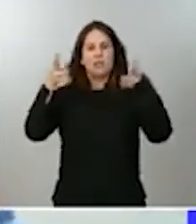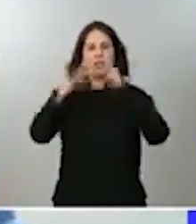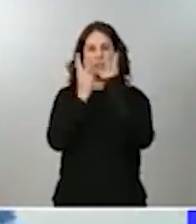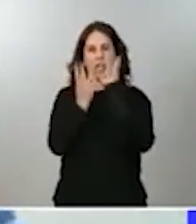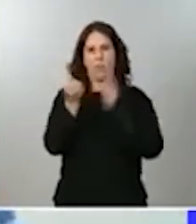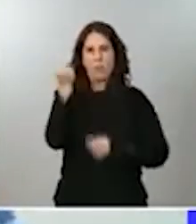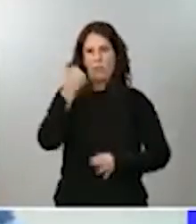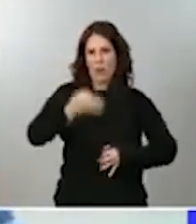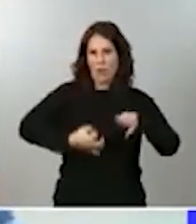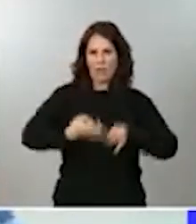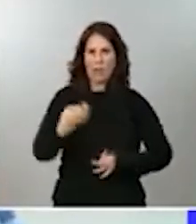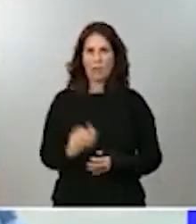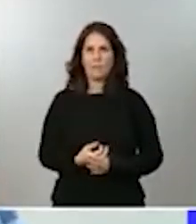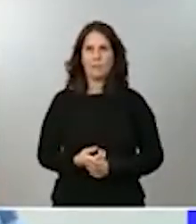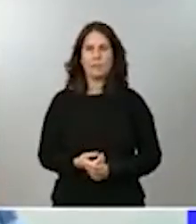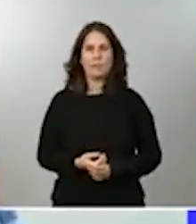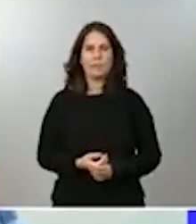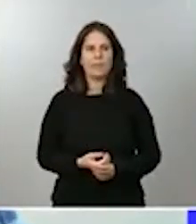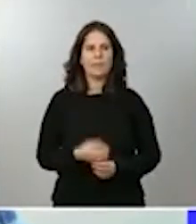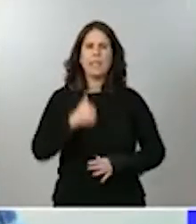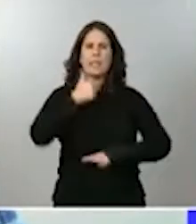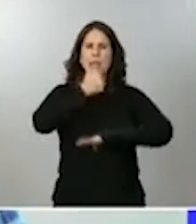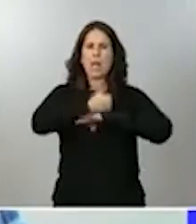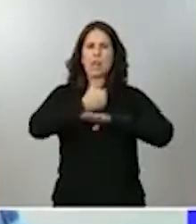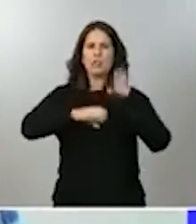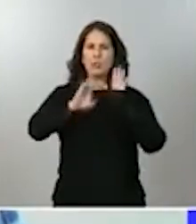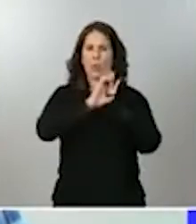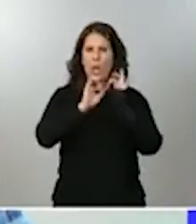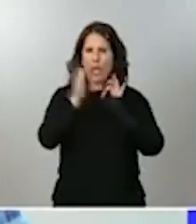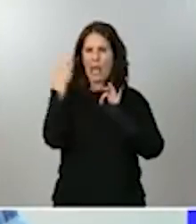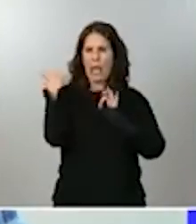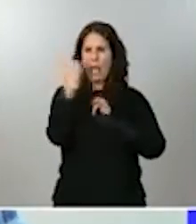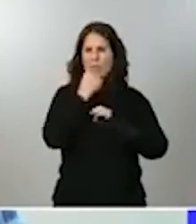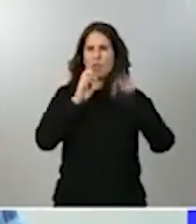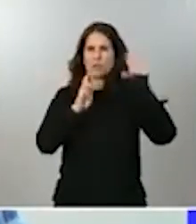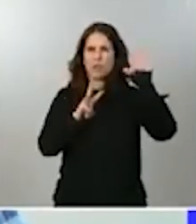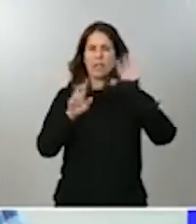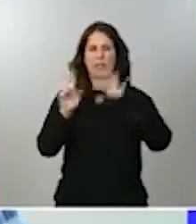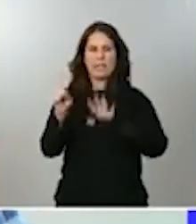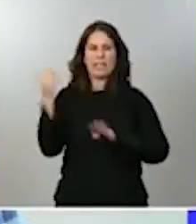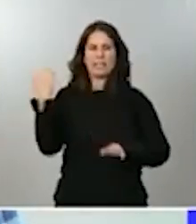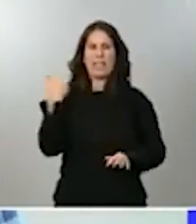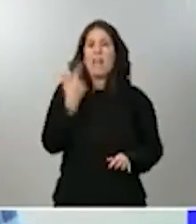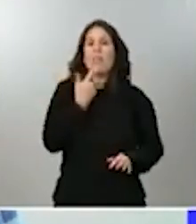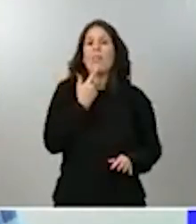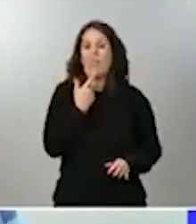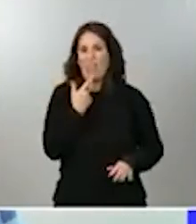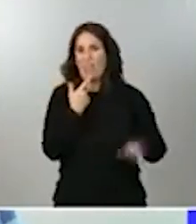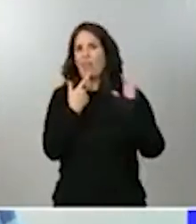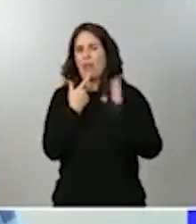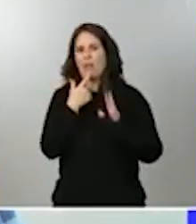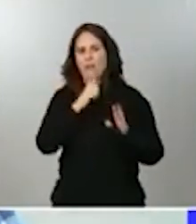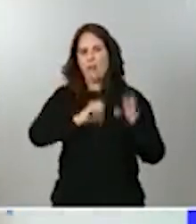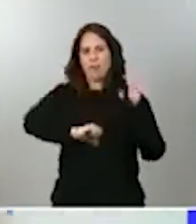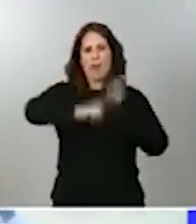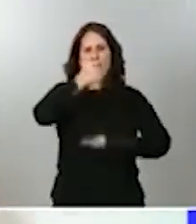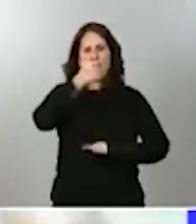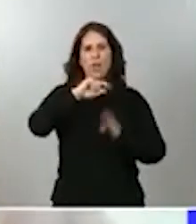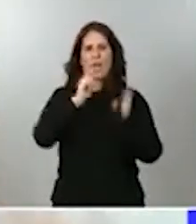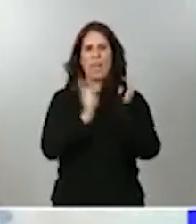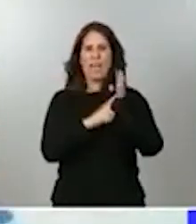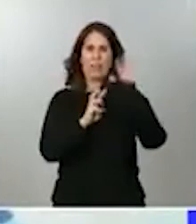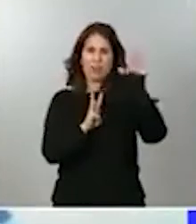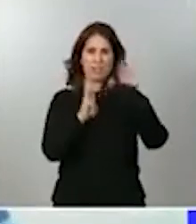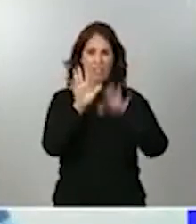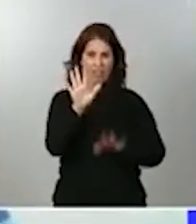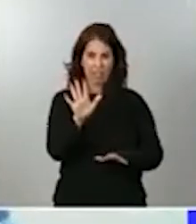porque el Tribunal Constitucional, en el año 86, ya dijo que validaba la ley de 85 que cambiaba el sistema